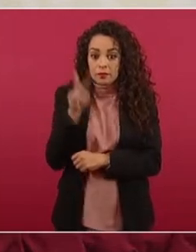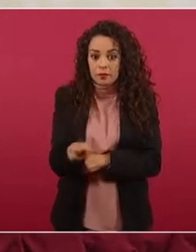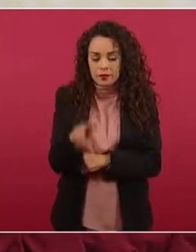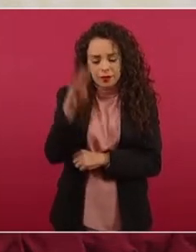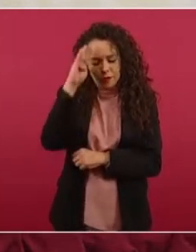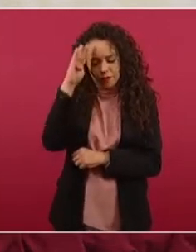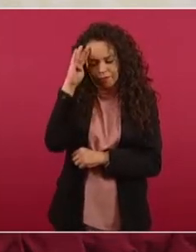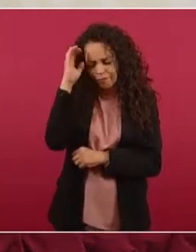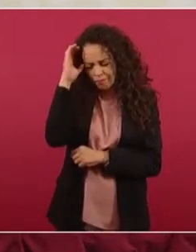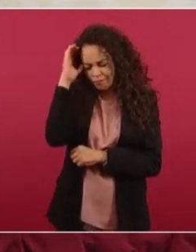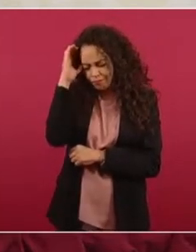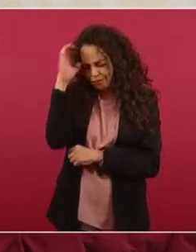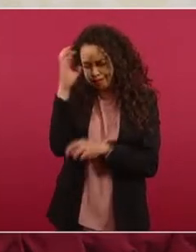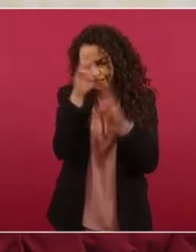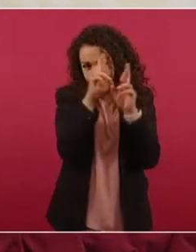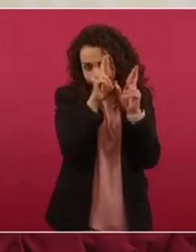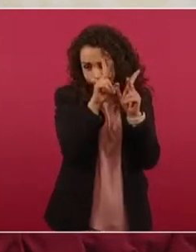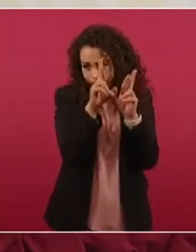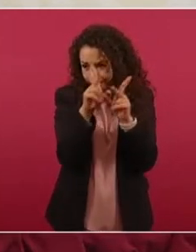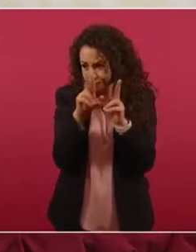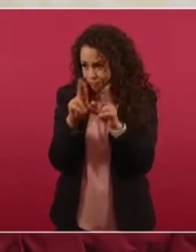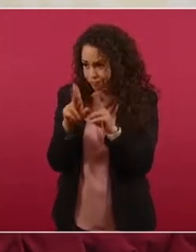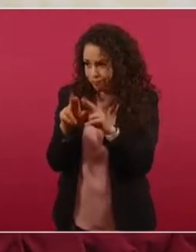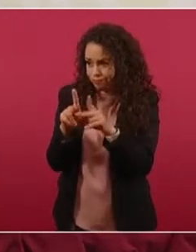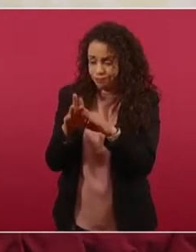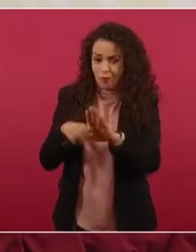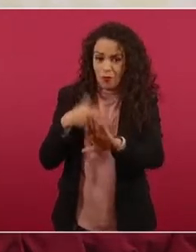ecológica.